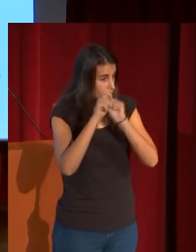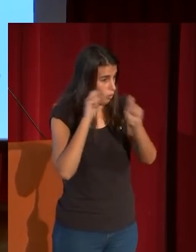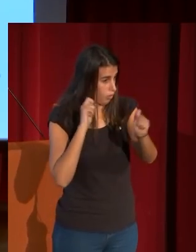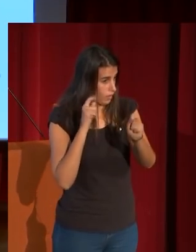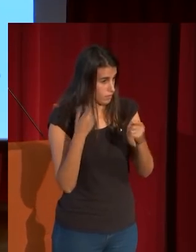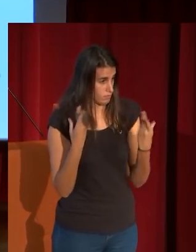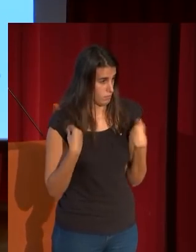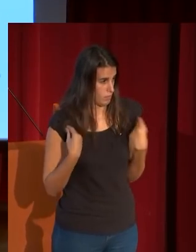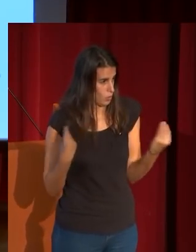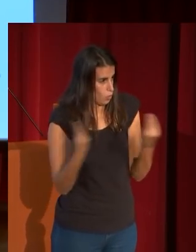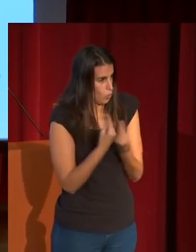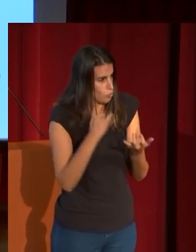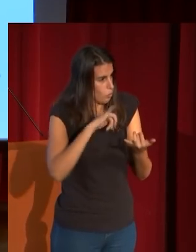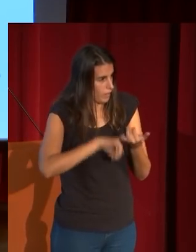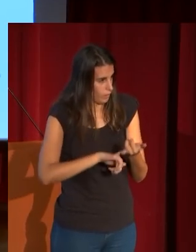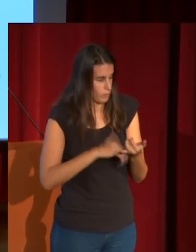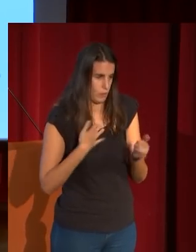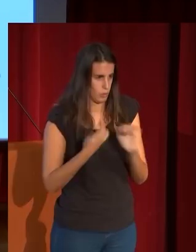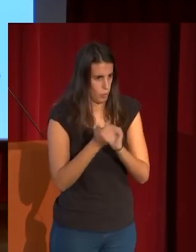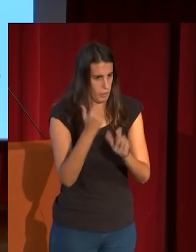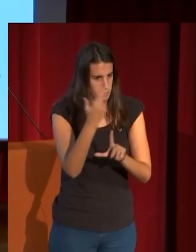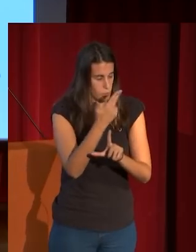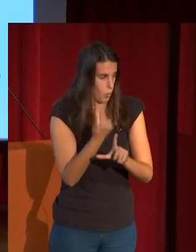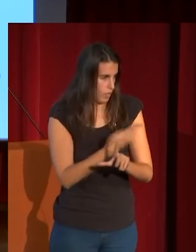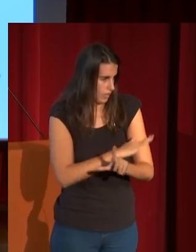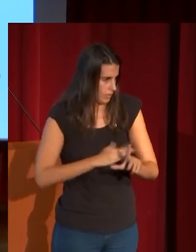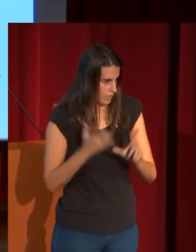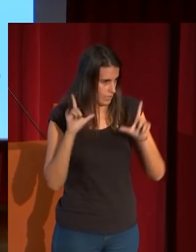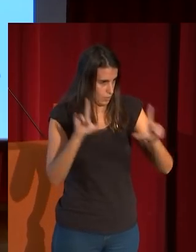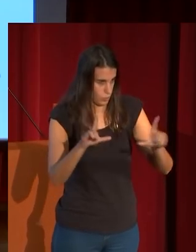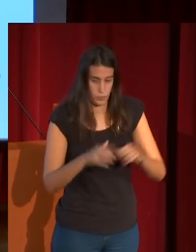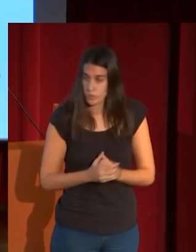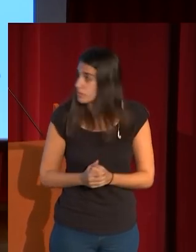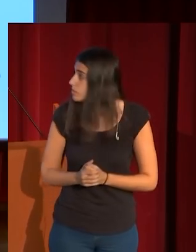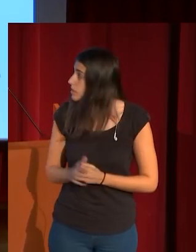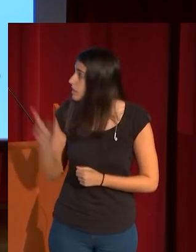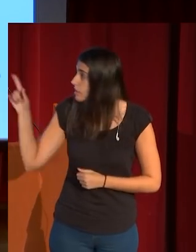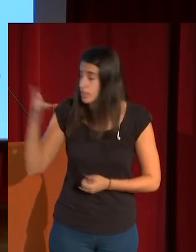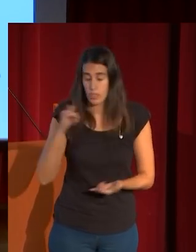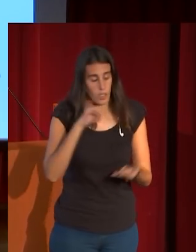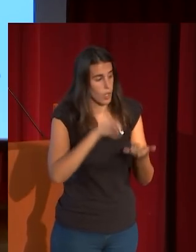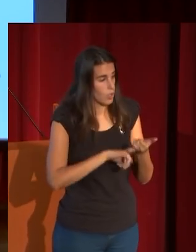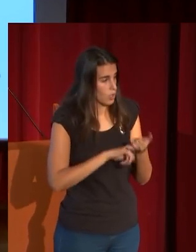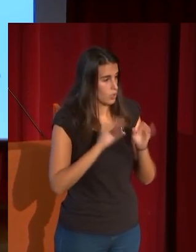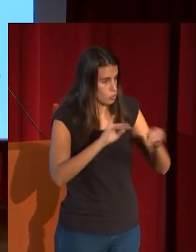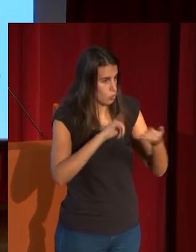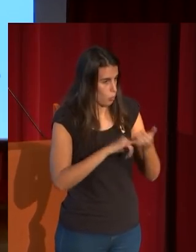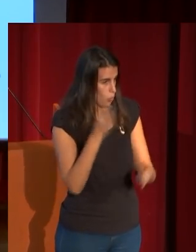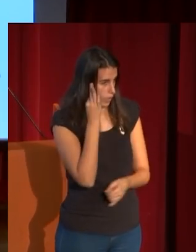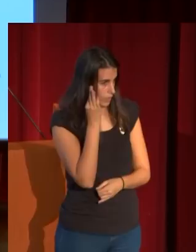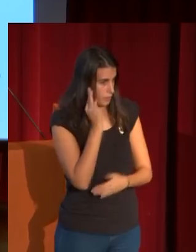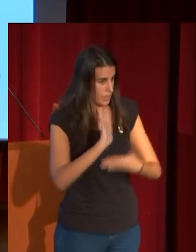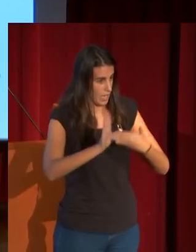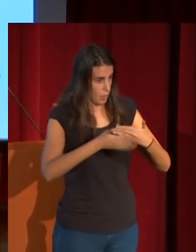Agrasot con ellos en Vilarata también el maravilloso y elegantísimo retrato de Cecilia de Madrazo a la puerta de